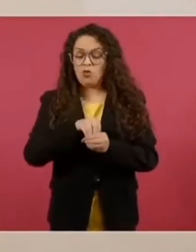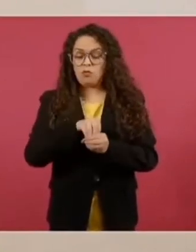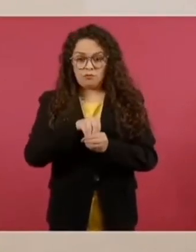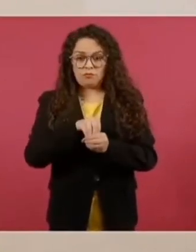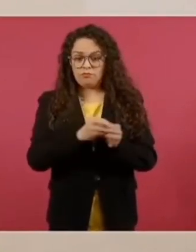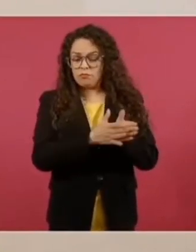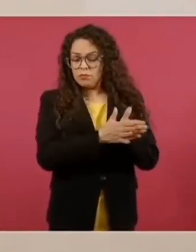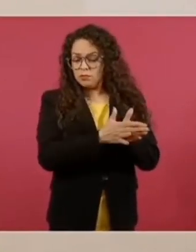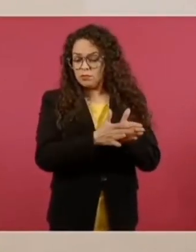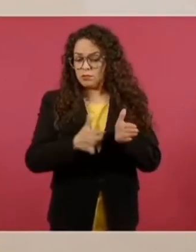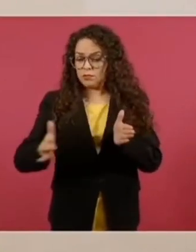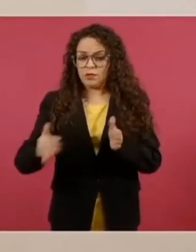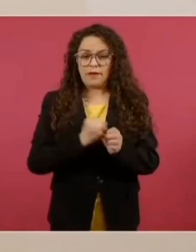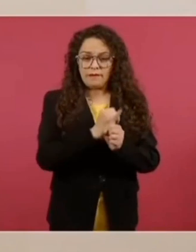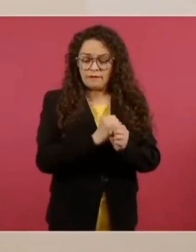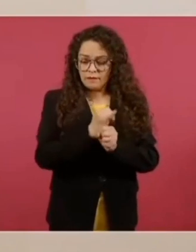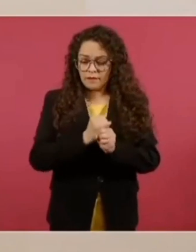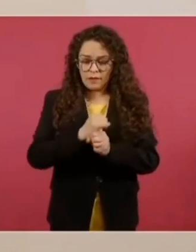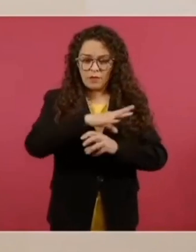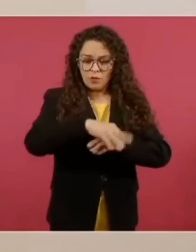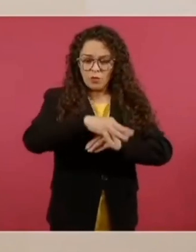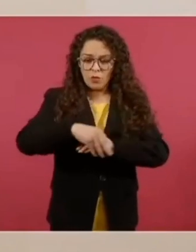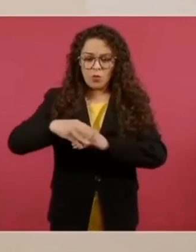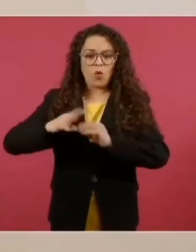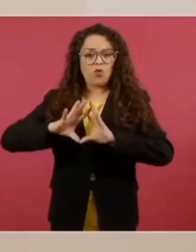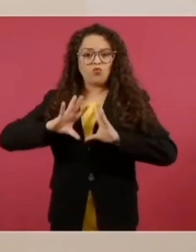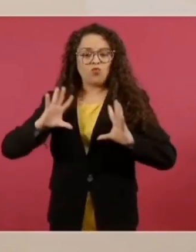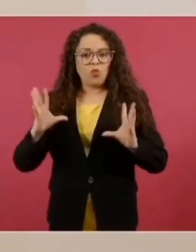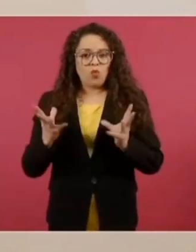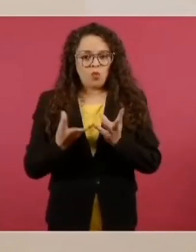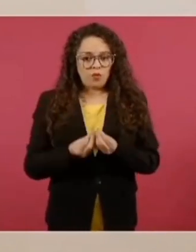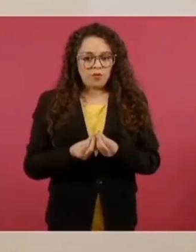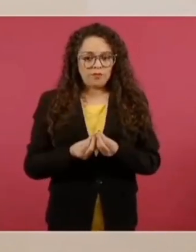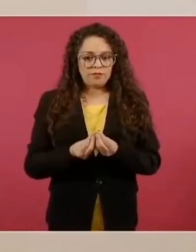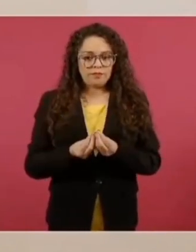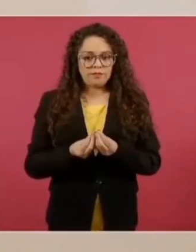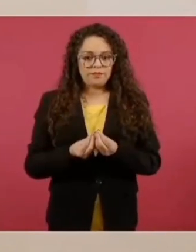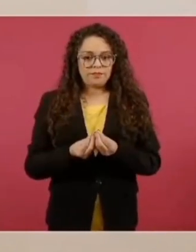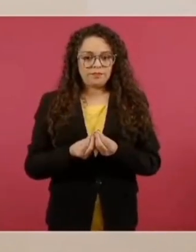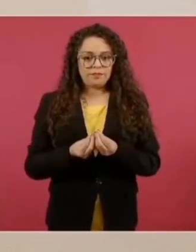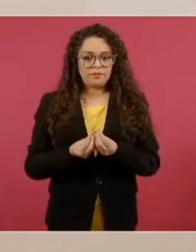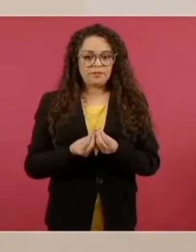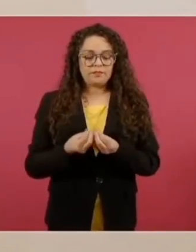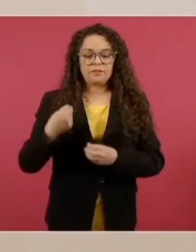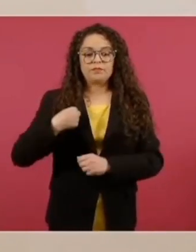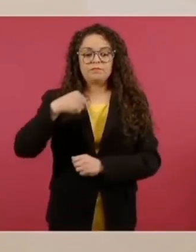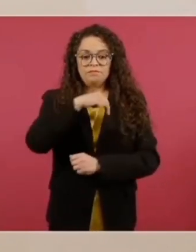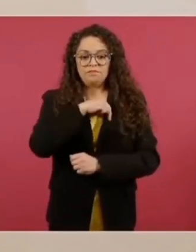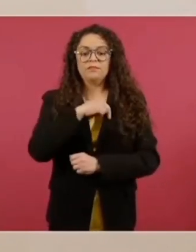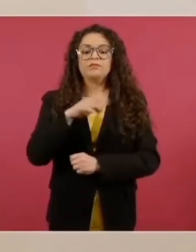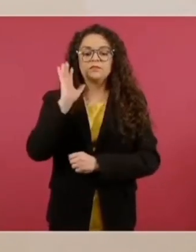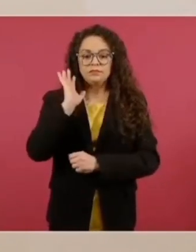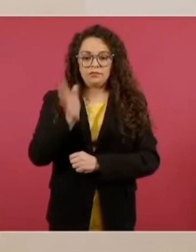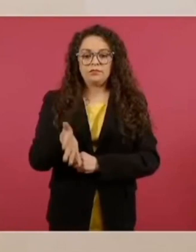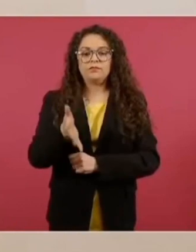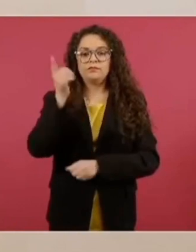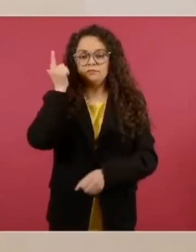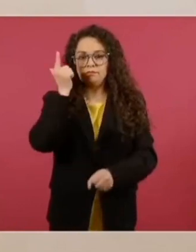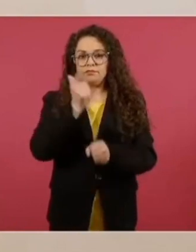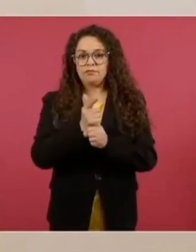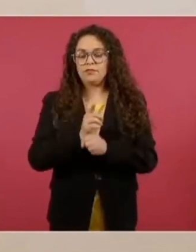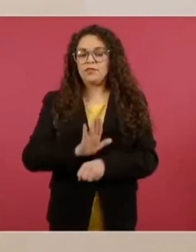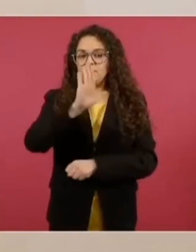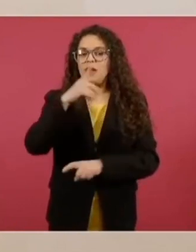ya se tiene identificado al